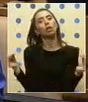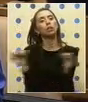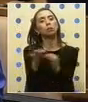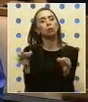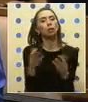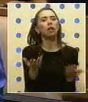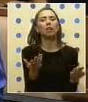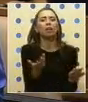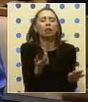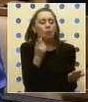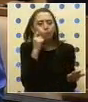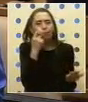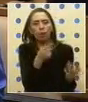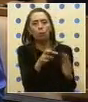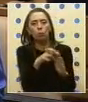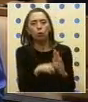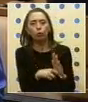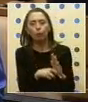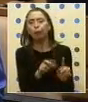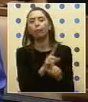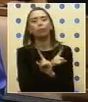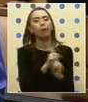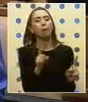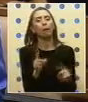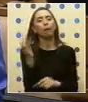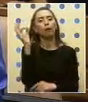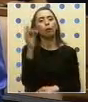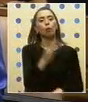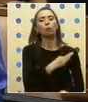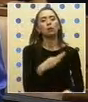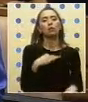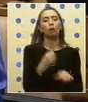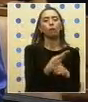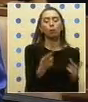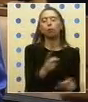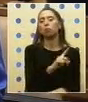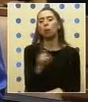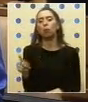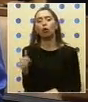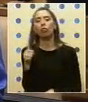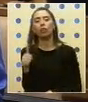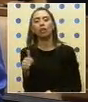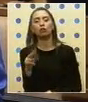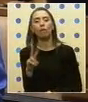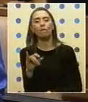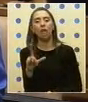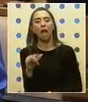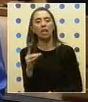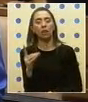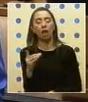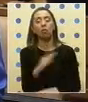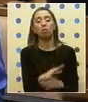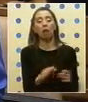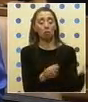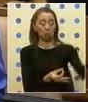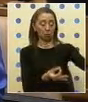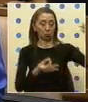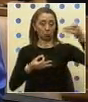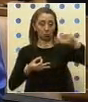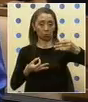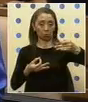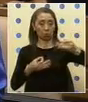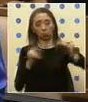alcances del proyecto, tampoco el Ministerio de Obras Públicas y menos la Dirección de Vialidad. Solo les ha llegado un comunicado